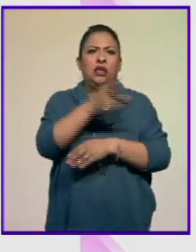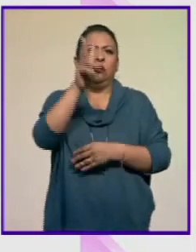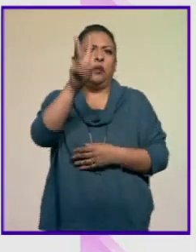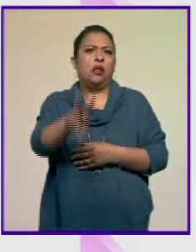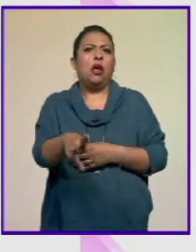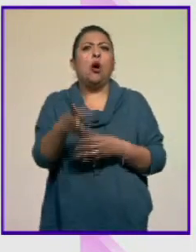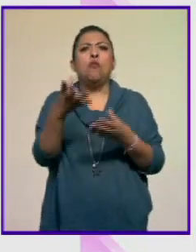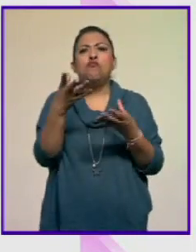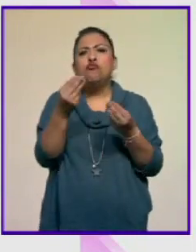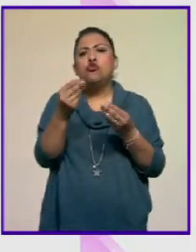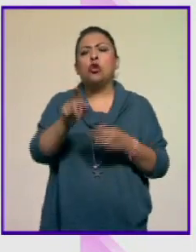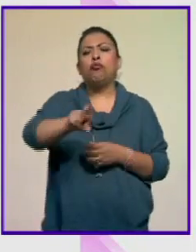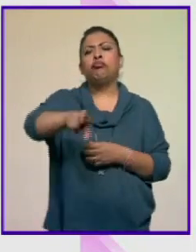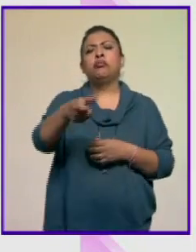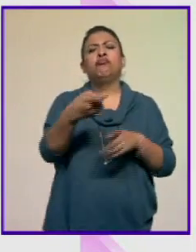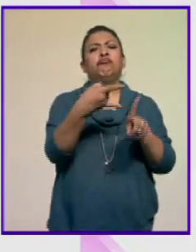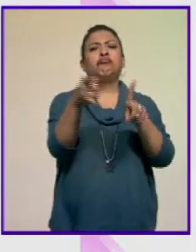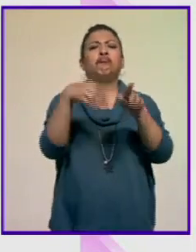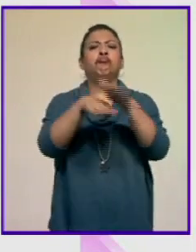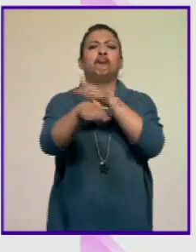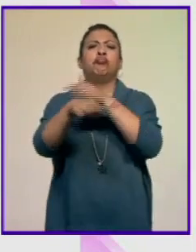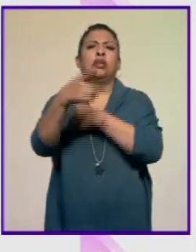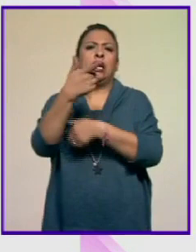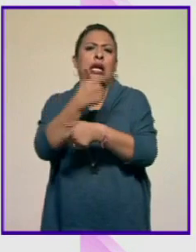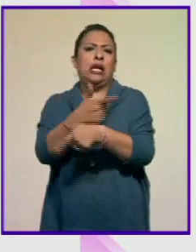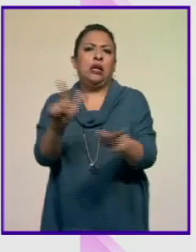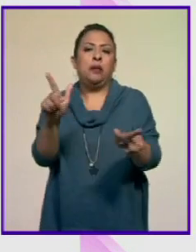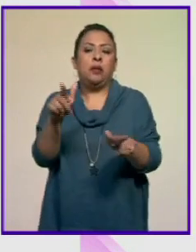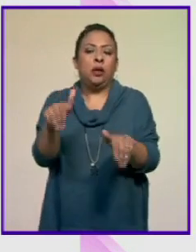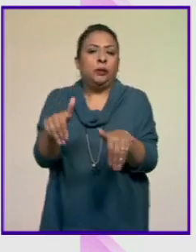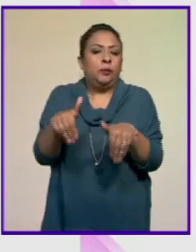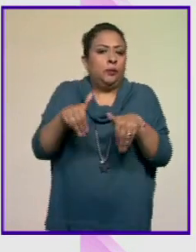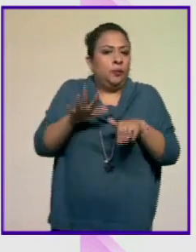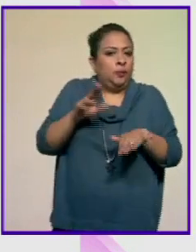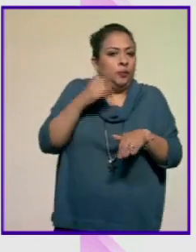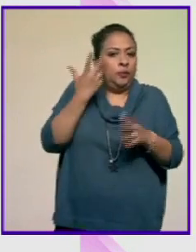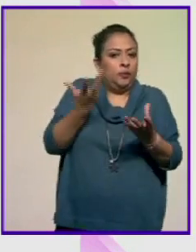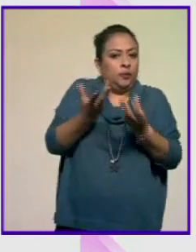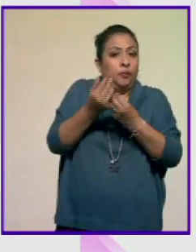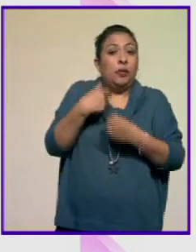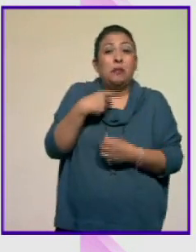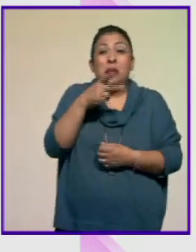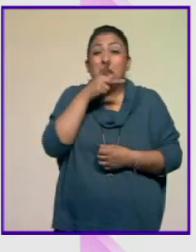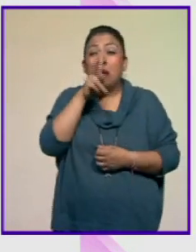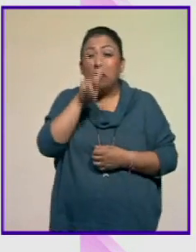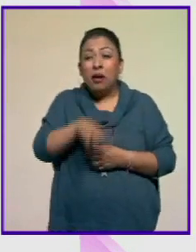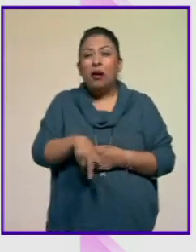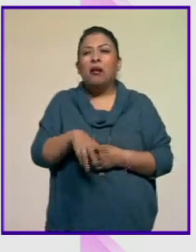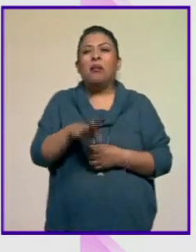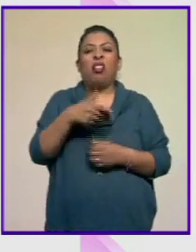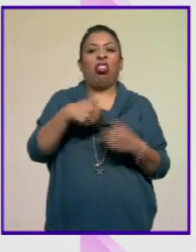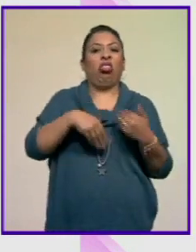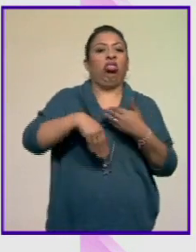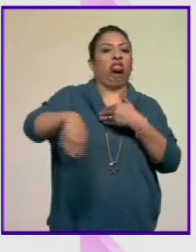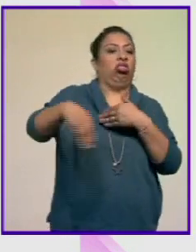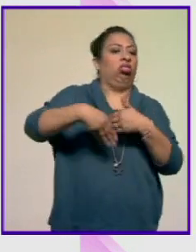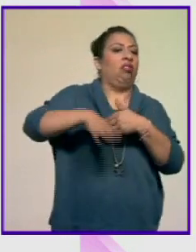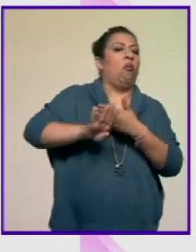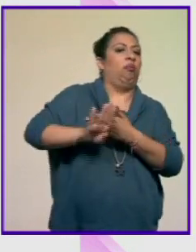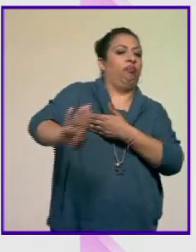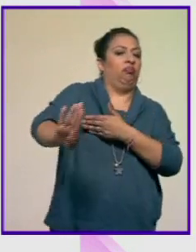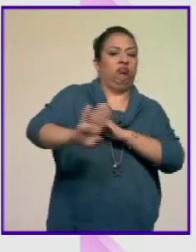picaporte con todos ellos porque no se querían involucrar tan bien. Mi padre fue un apestado desde ese momento.